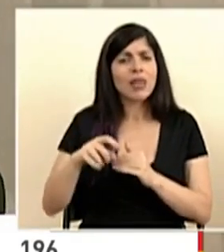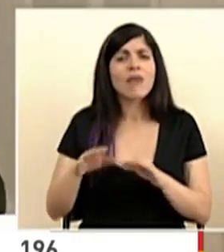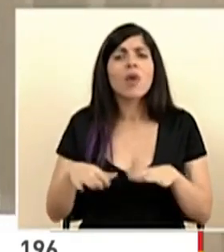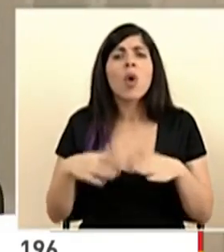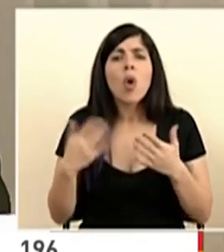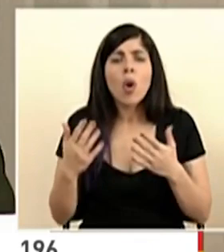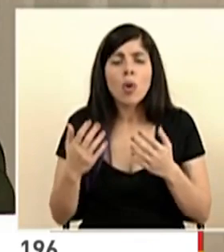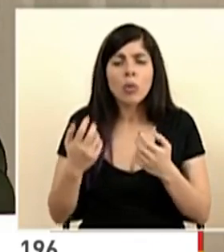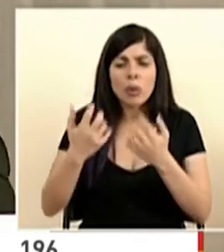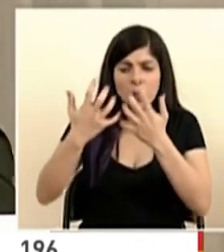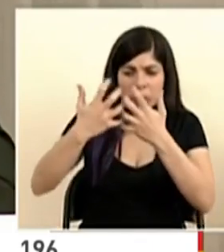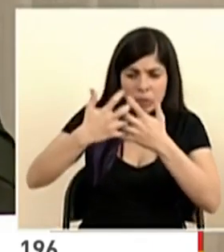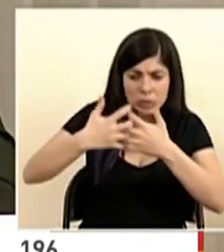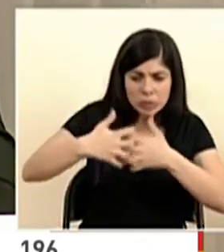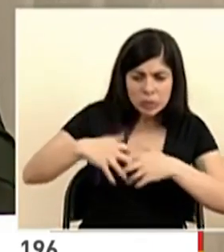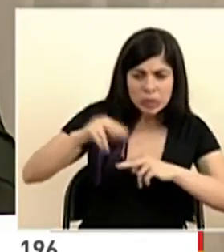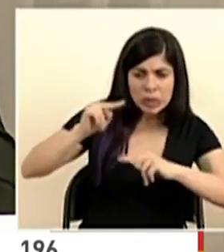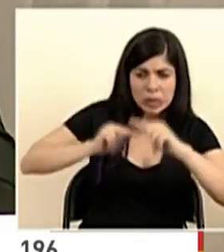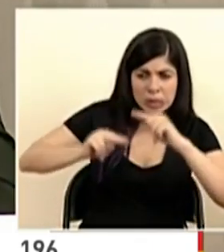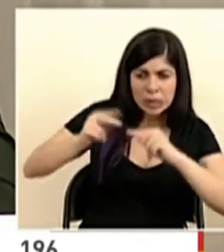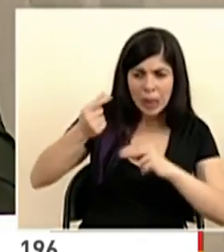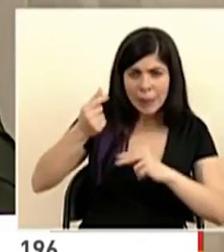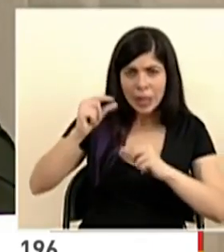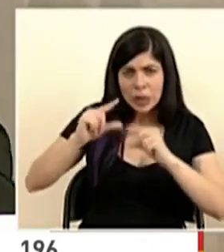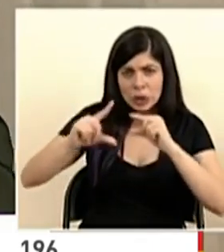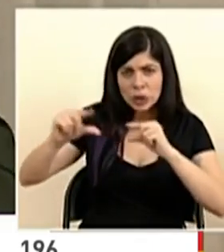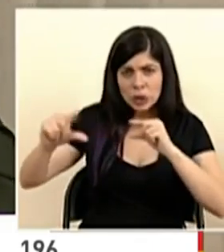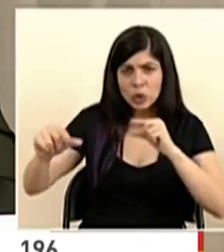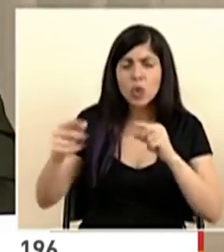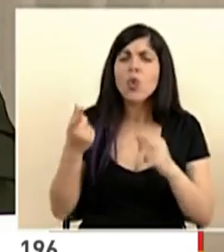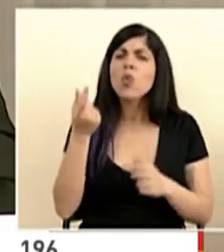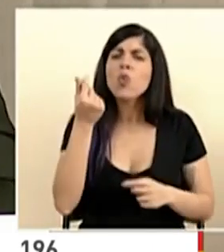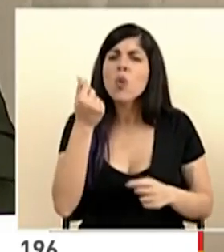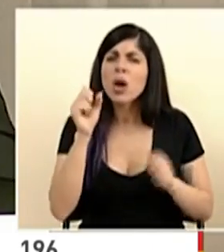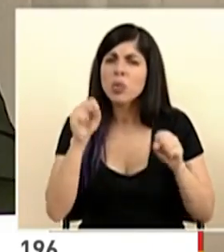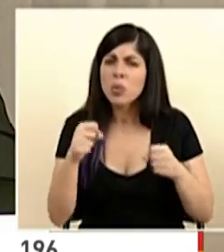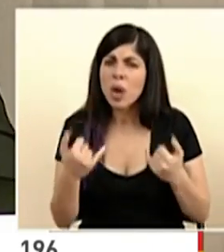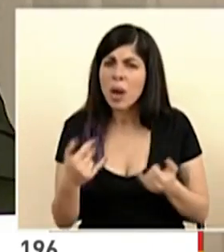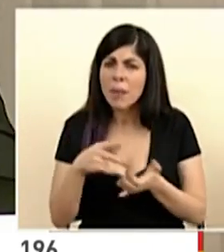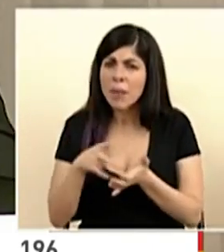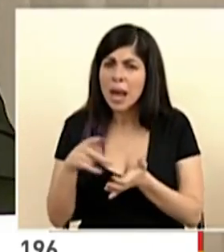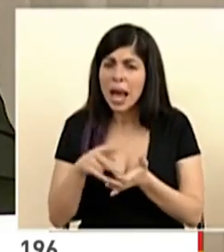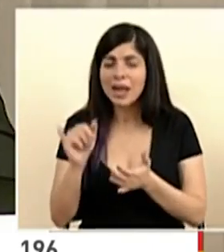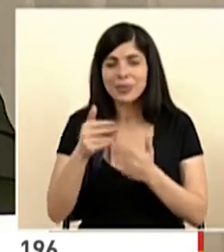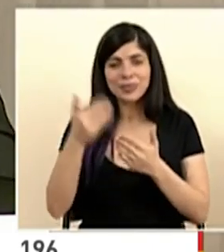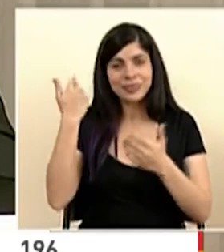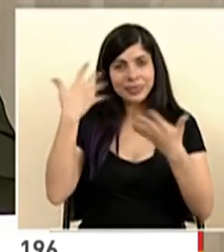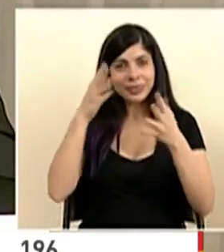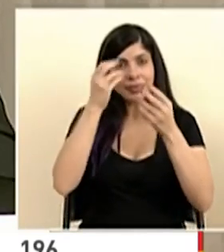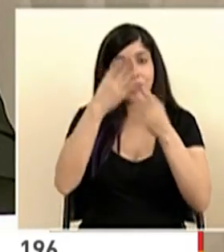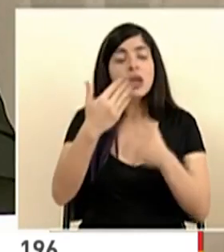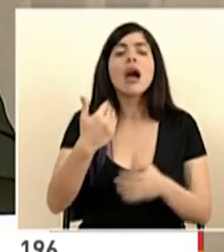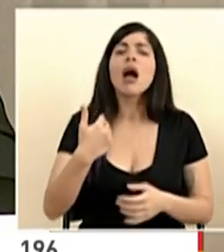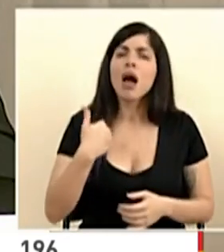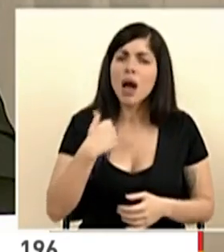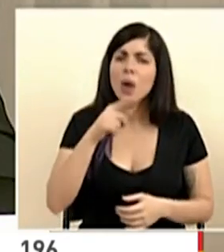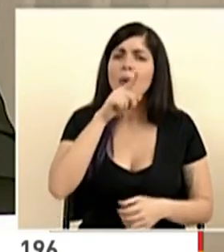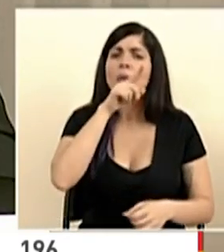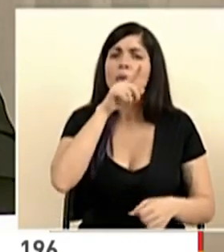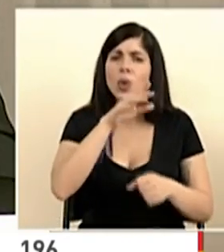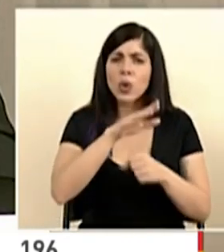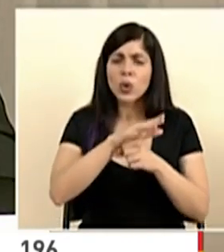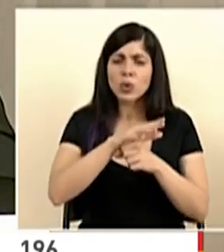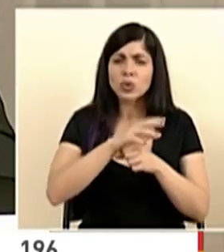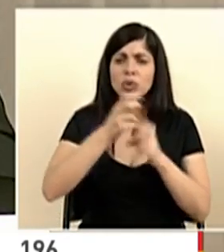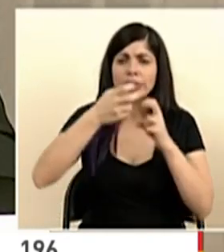acordada y prorrateada. ¿Cuál es la capacidad? Como yo lo anuncié anteriormente, hay un compromiso de girar